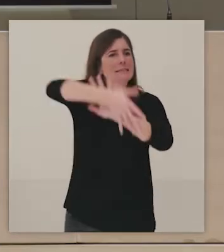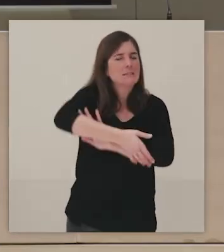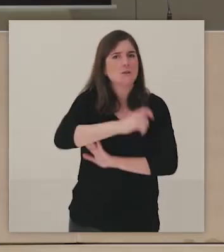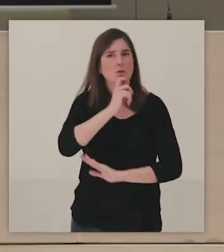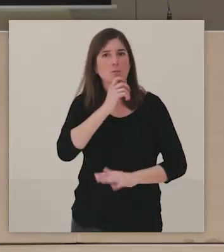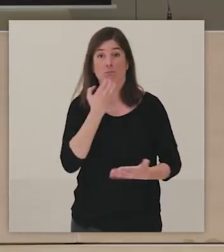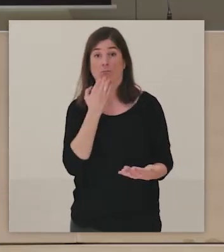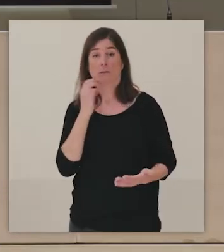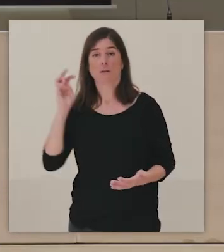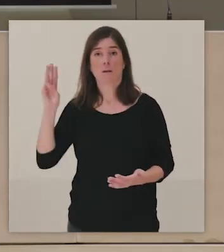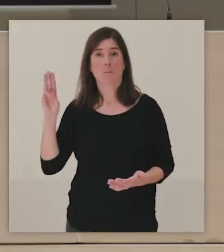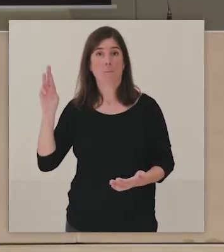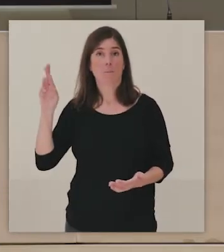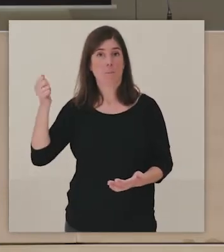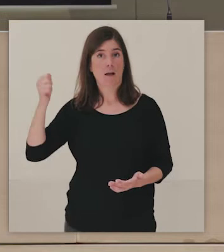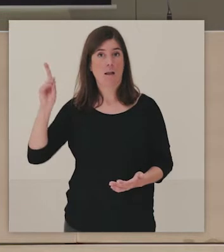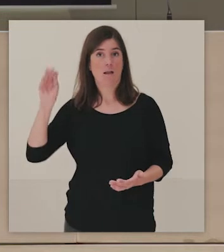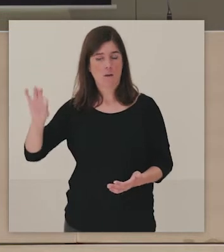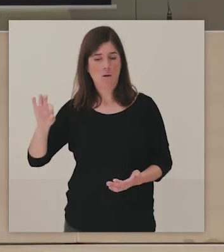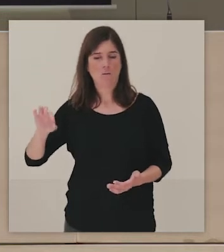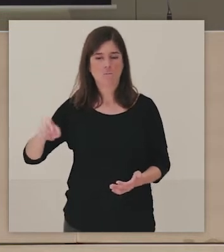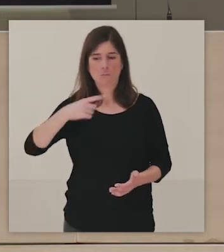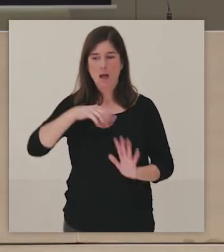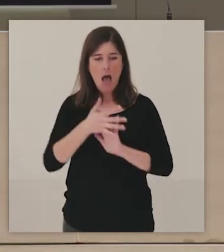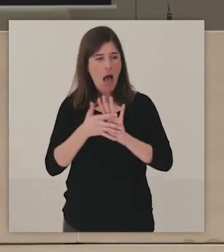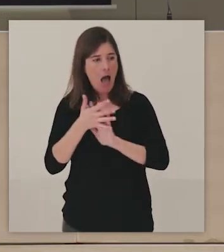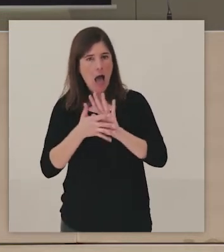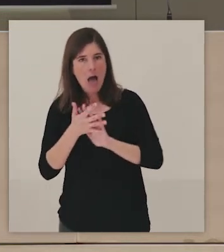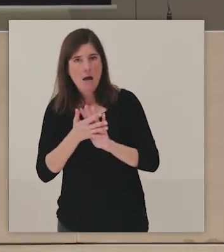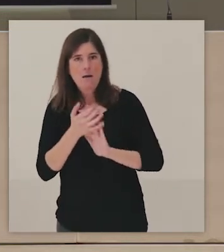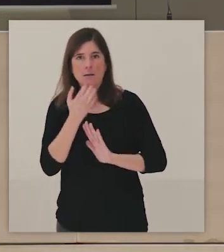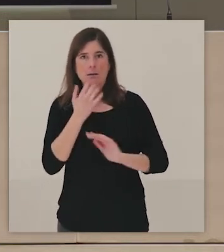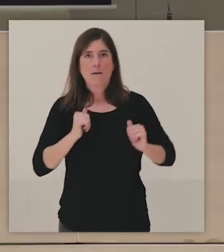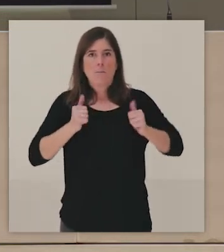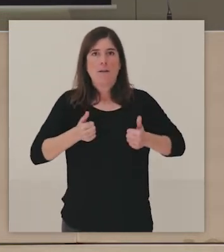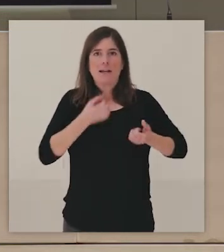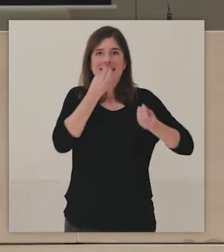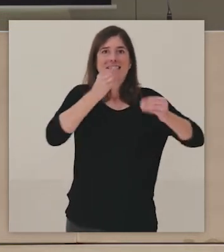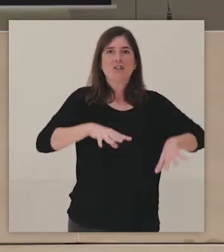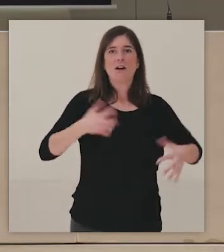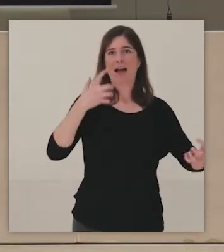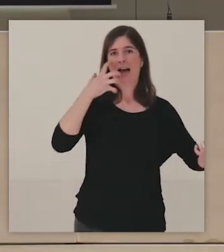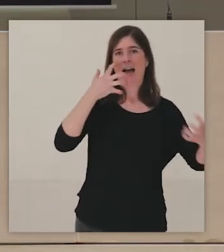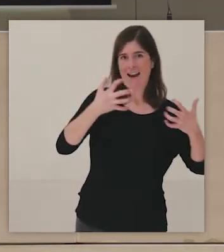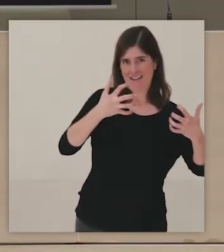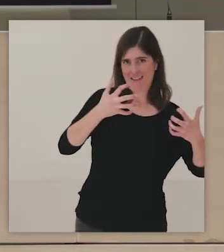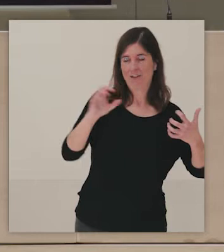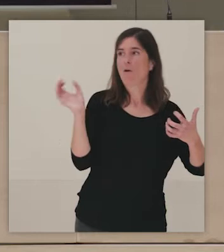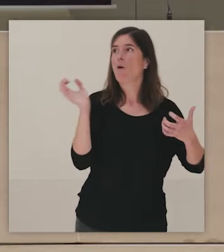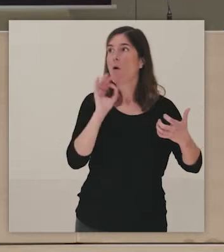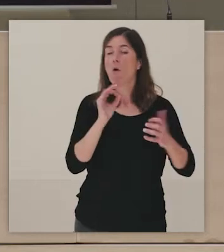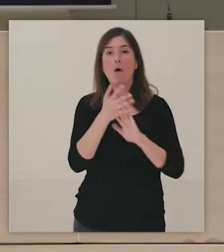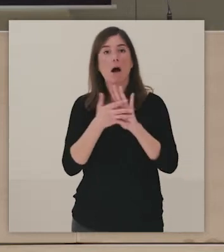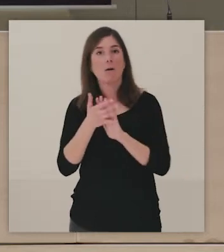desde dónde los contamos. El Museo del Prado lo podemos contar desde muchos lugares. Se puede contar desde la historia del arte, se puede